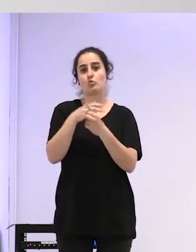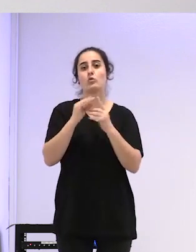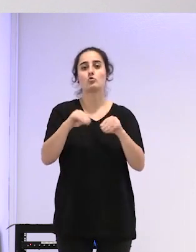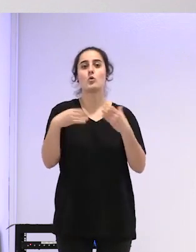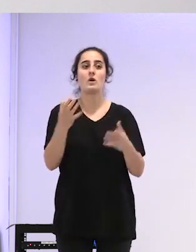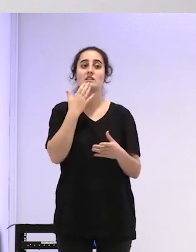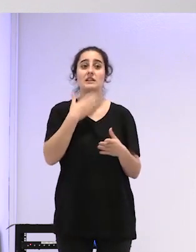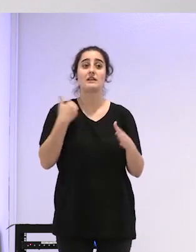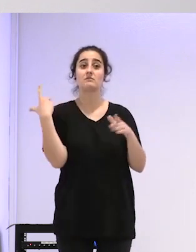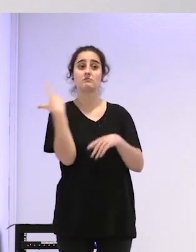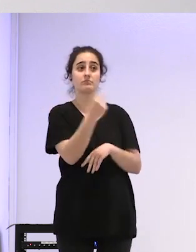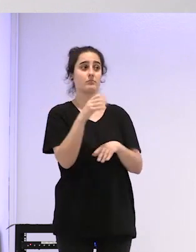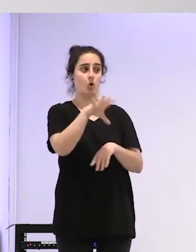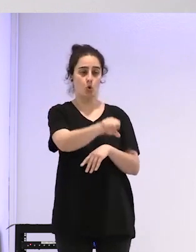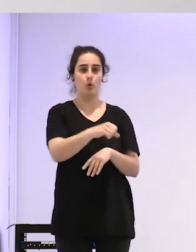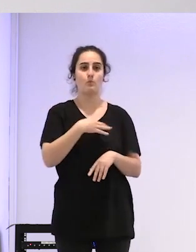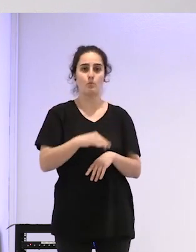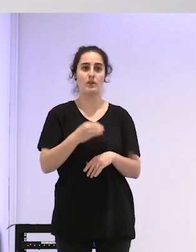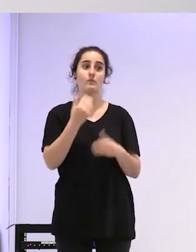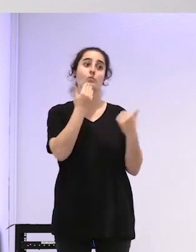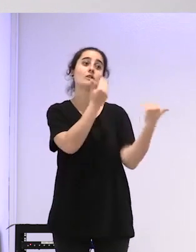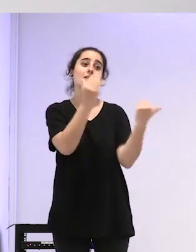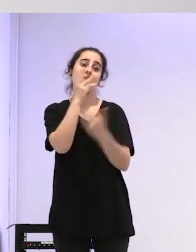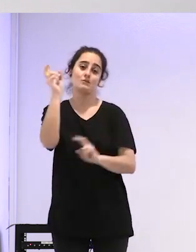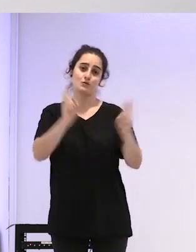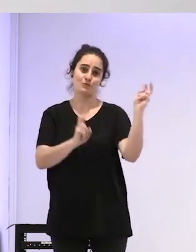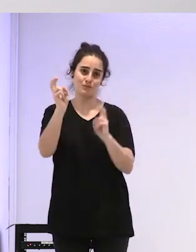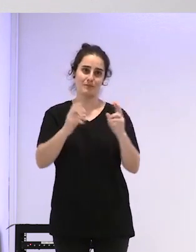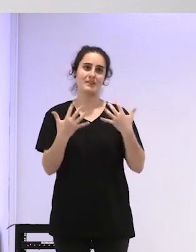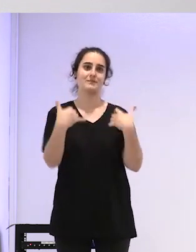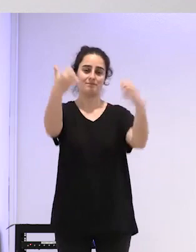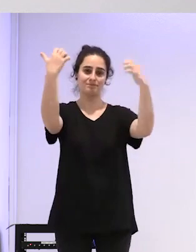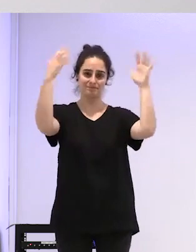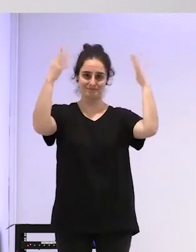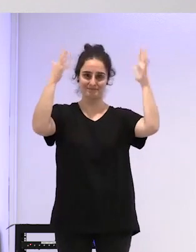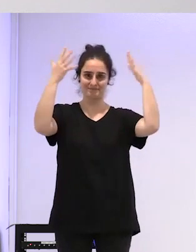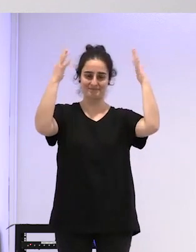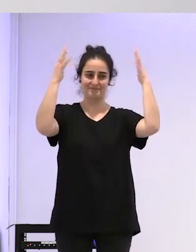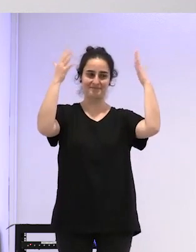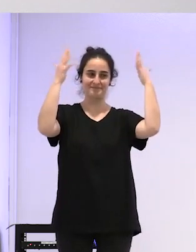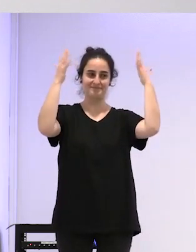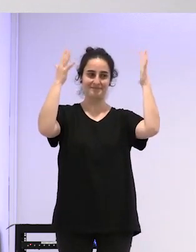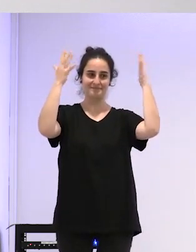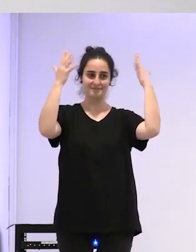podéis coger uno a la salida y millas que ha retochagatica ¡Gracias!